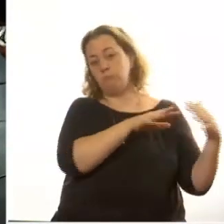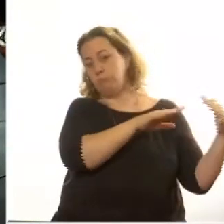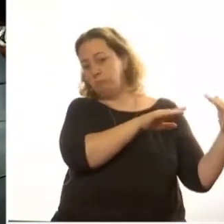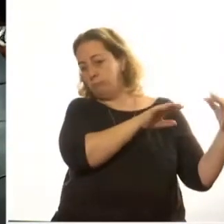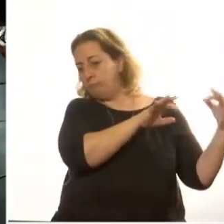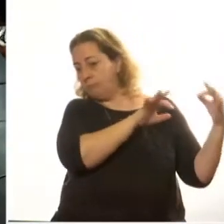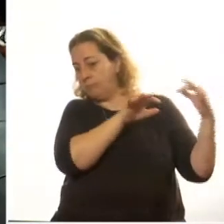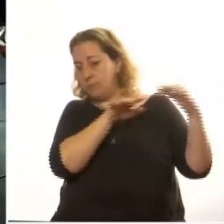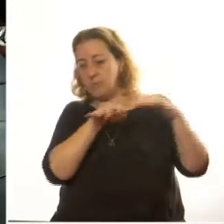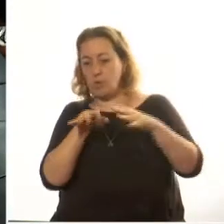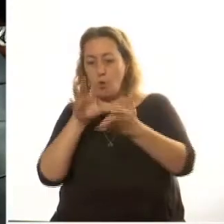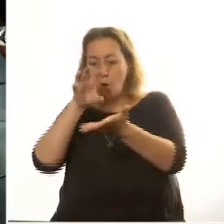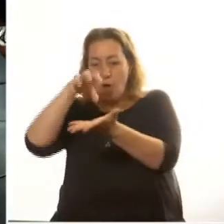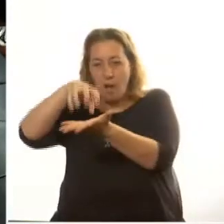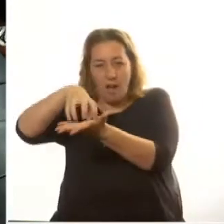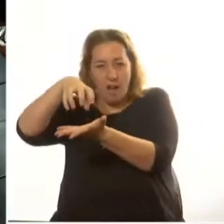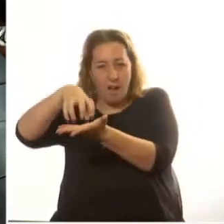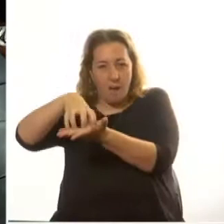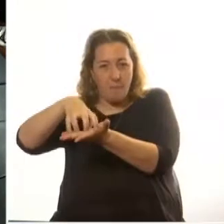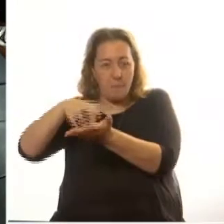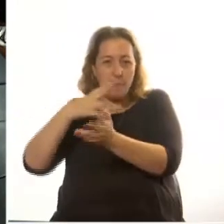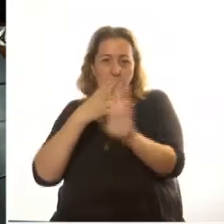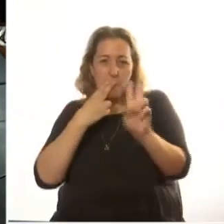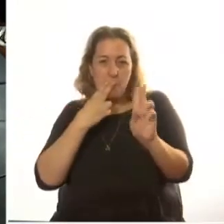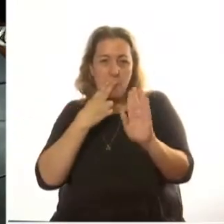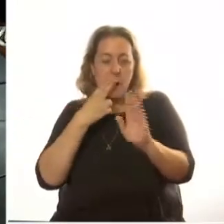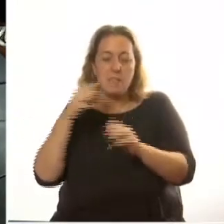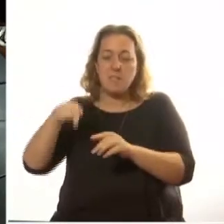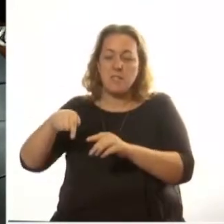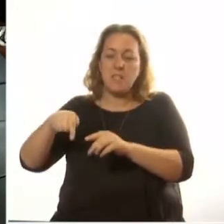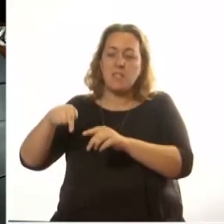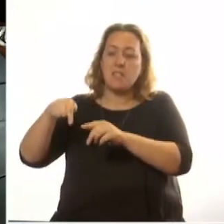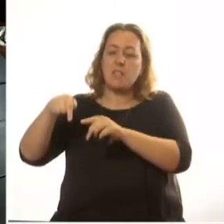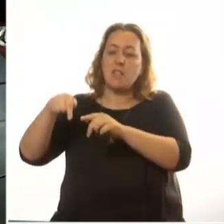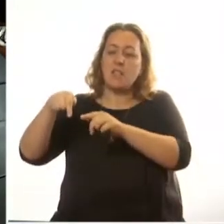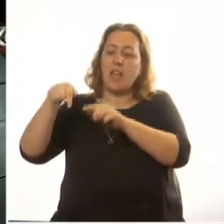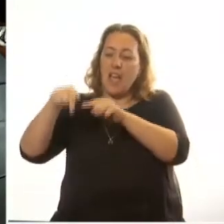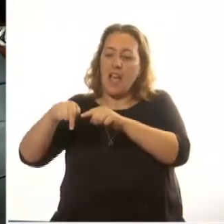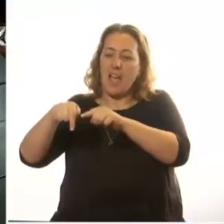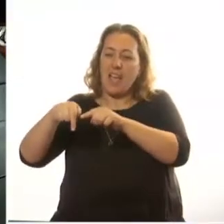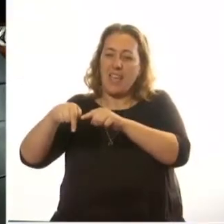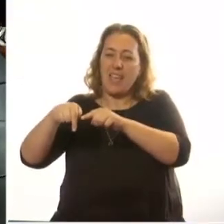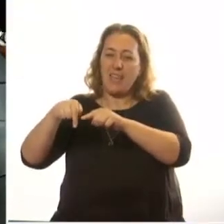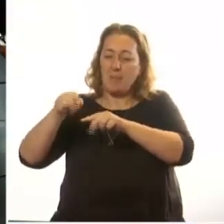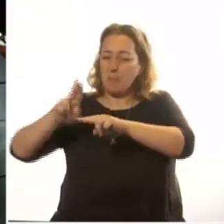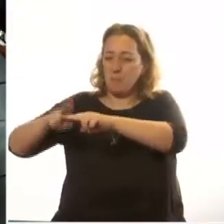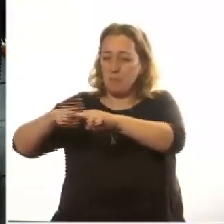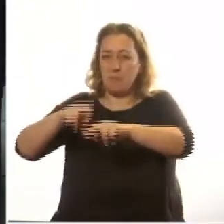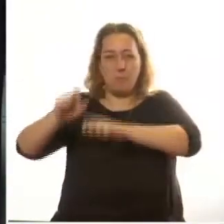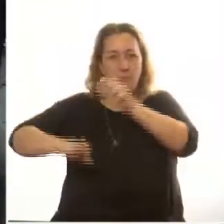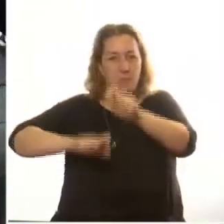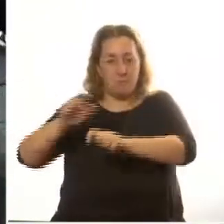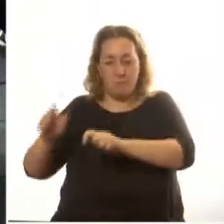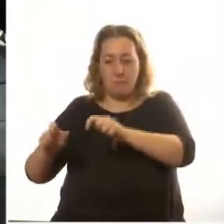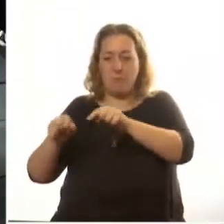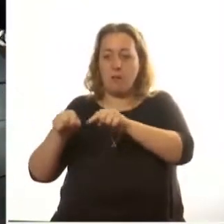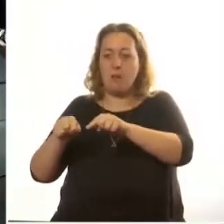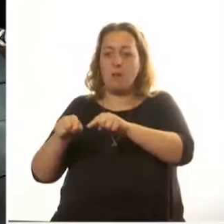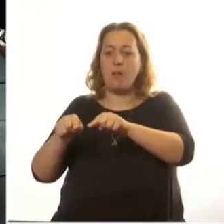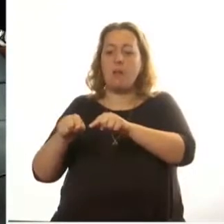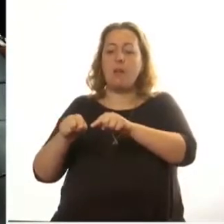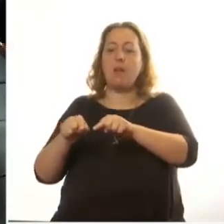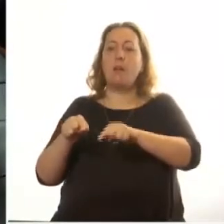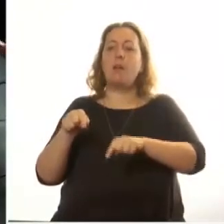el general Eisenhower, héroe de Normandía, hizo desfilar a todas sus tropas